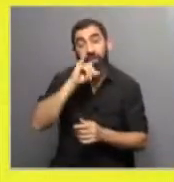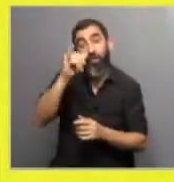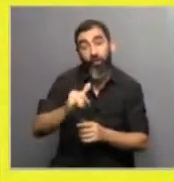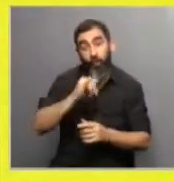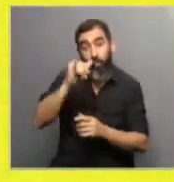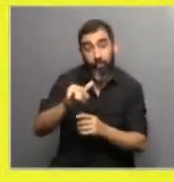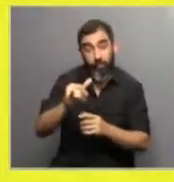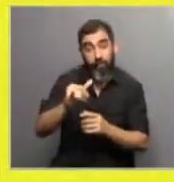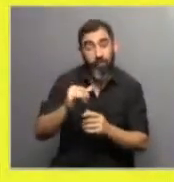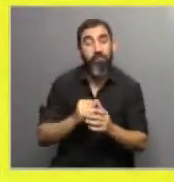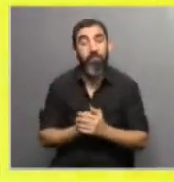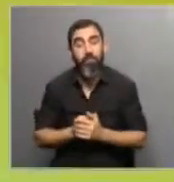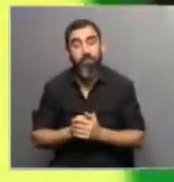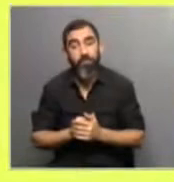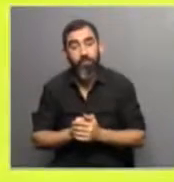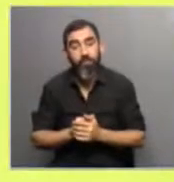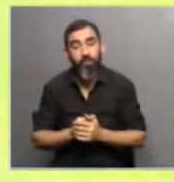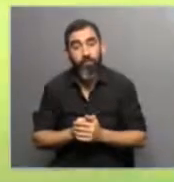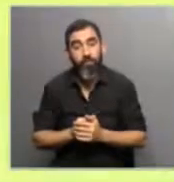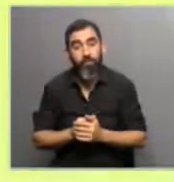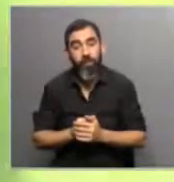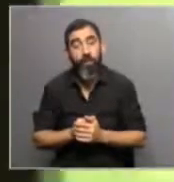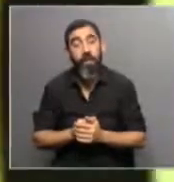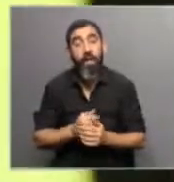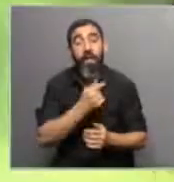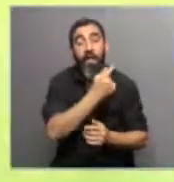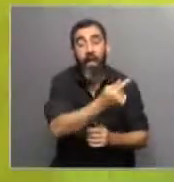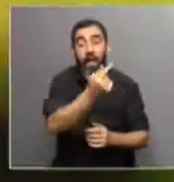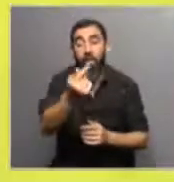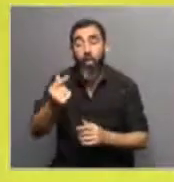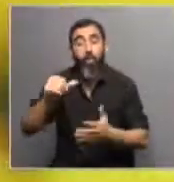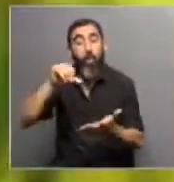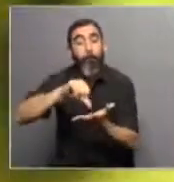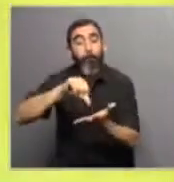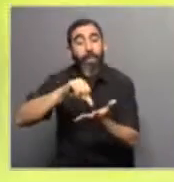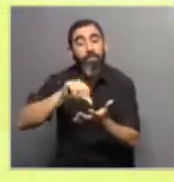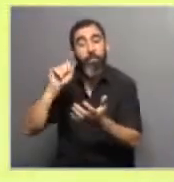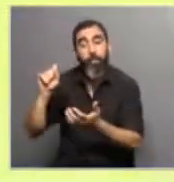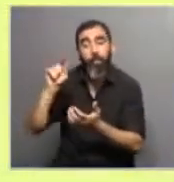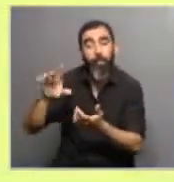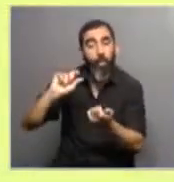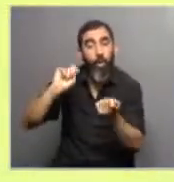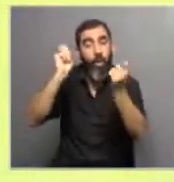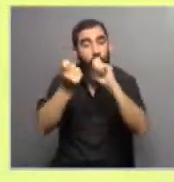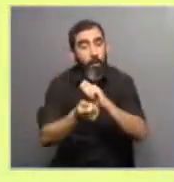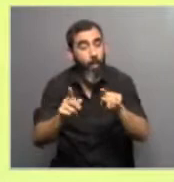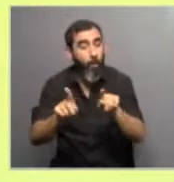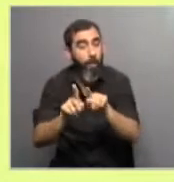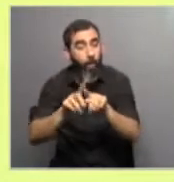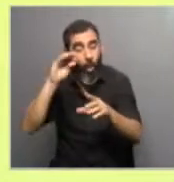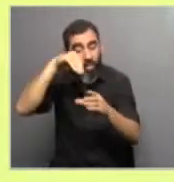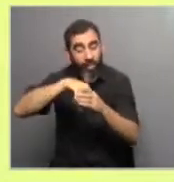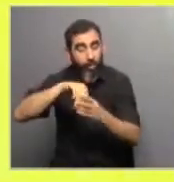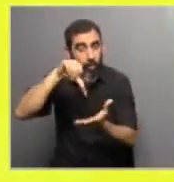invalida el hecho de que cada país tenga su propio análisis de los cambios que están ocurriendo y que